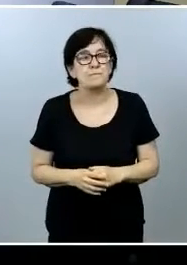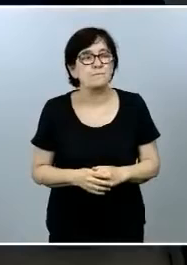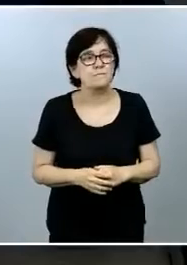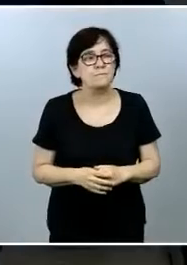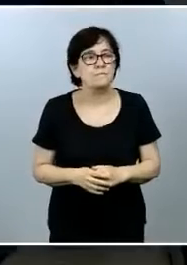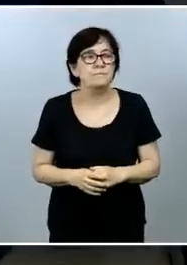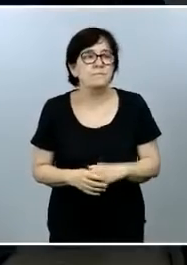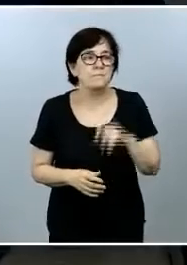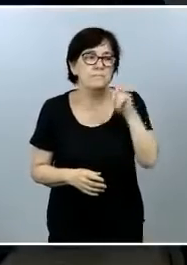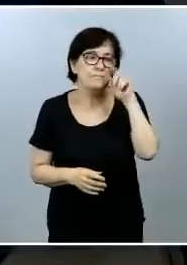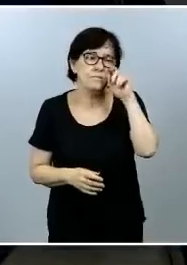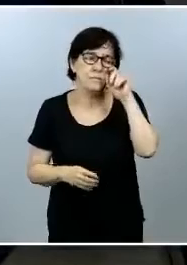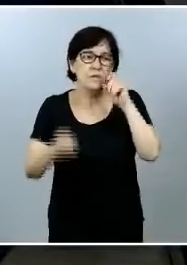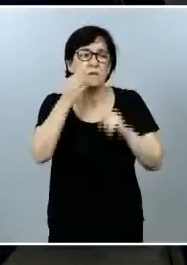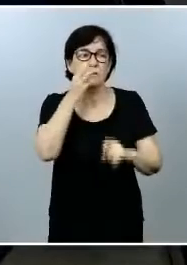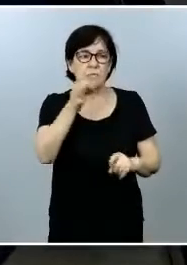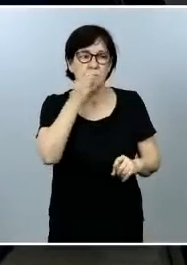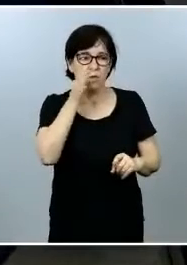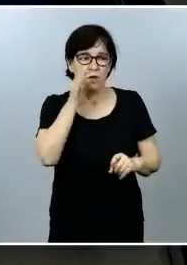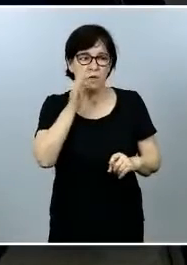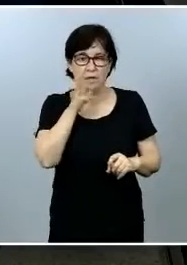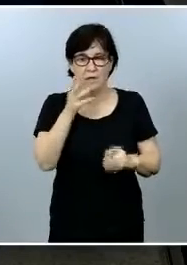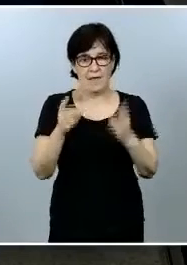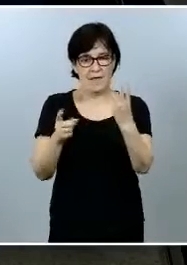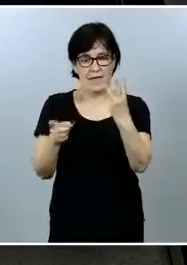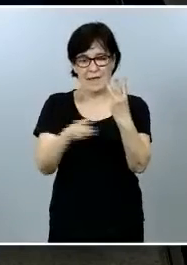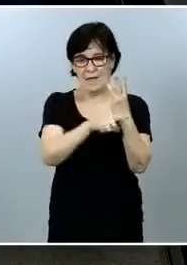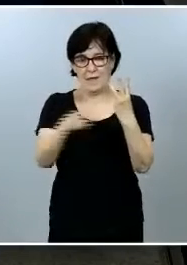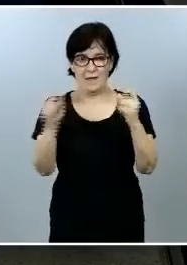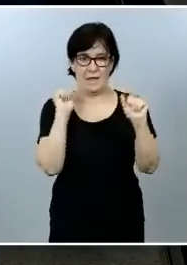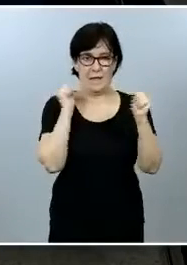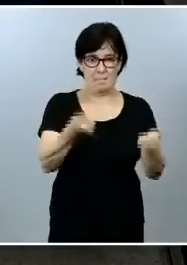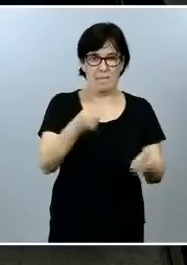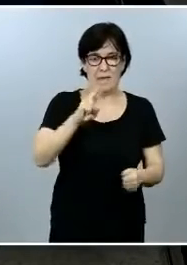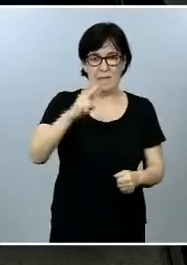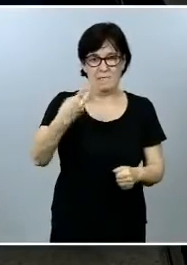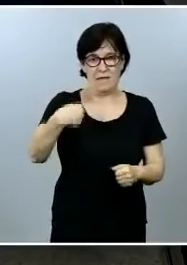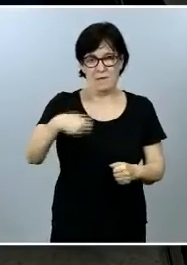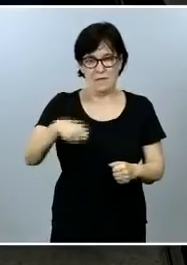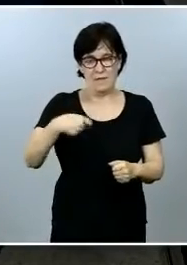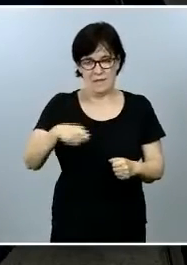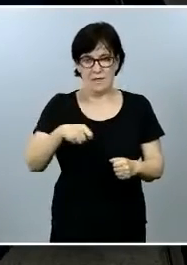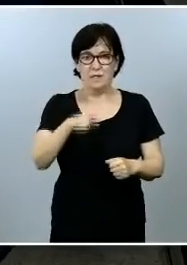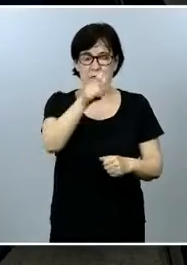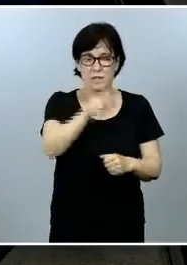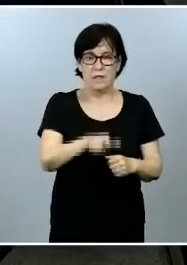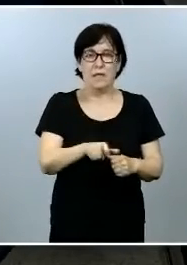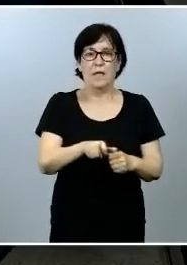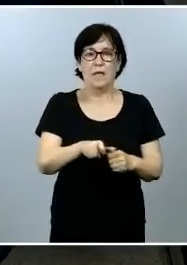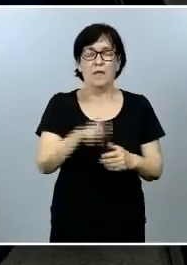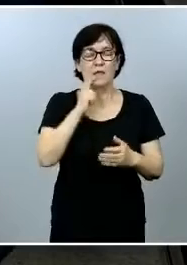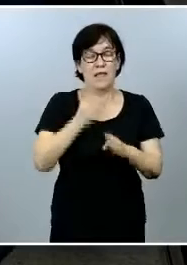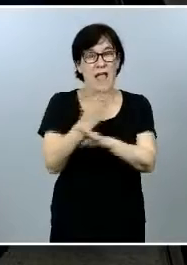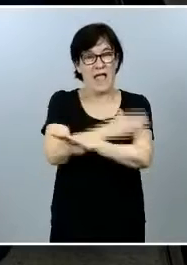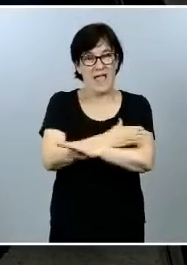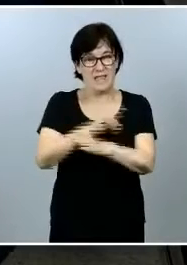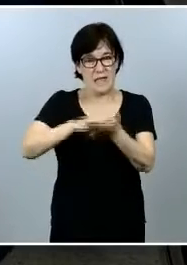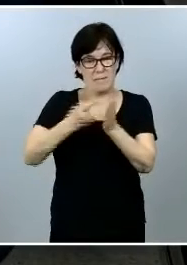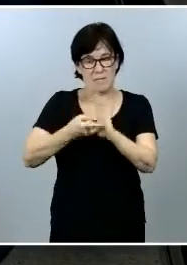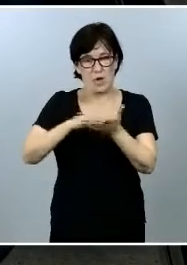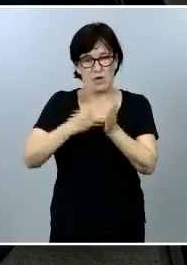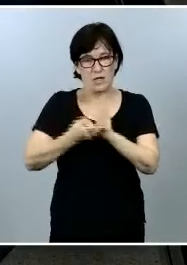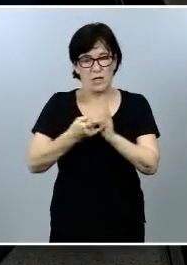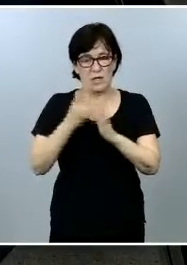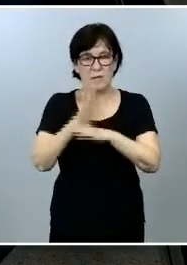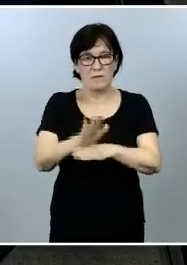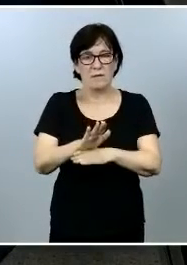Hola, buenas tardes tenía pregunta para los tres empezó por la vicepresidenta Rivera en el anteproyecto que nos ha presentado habla